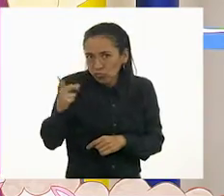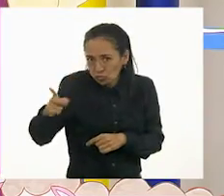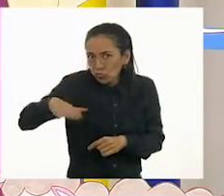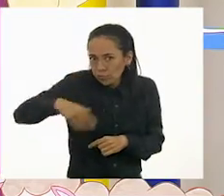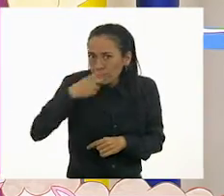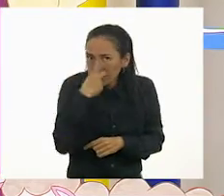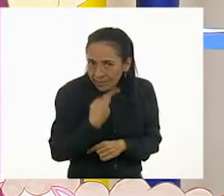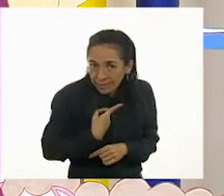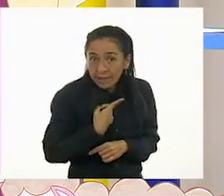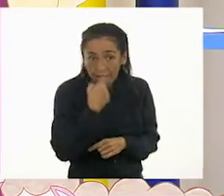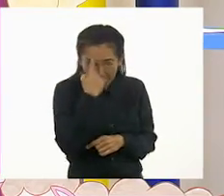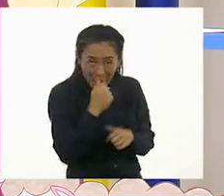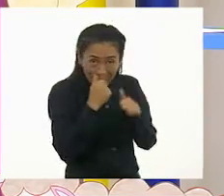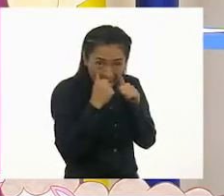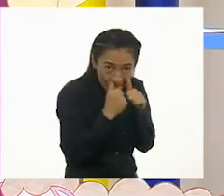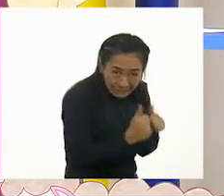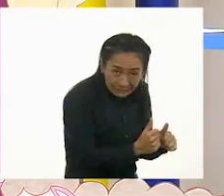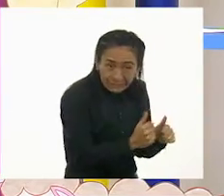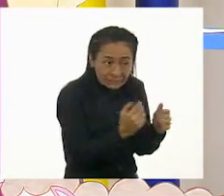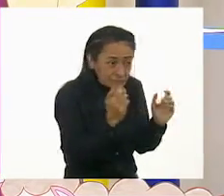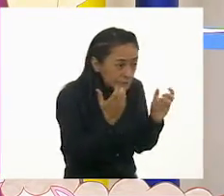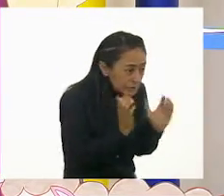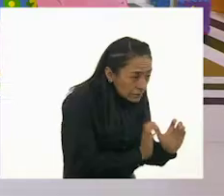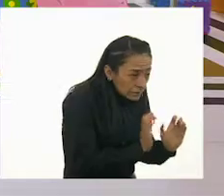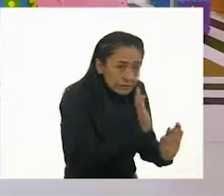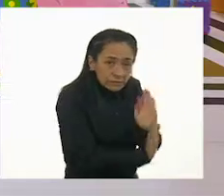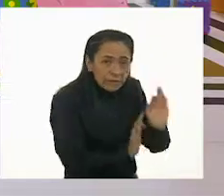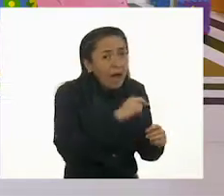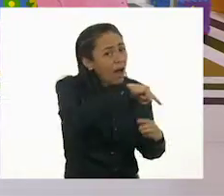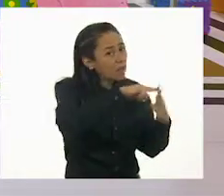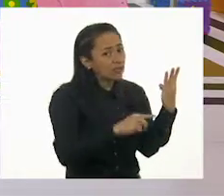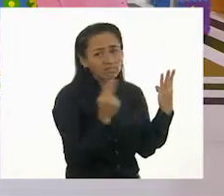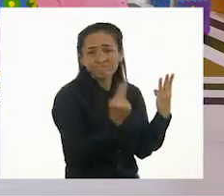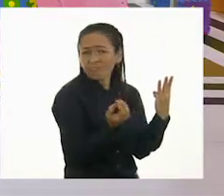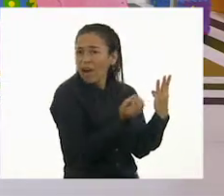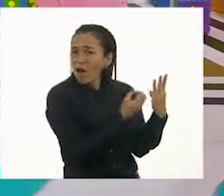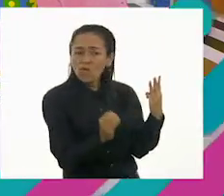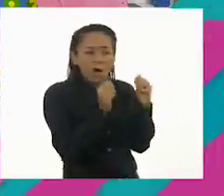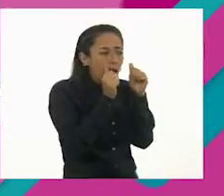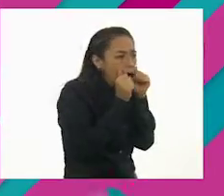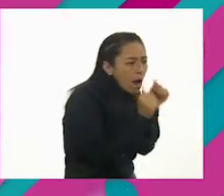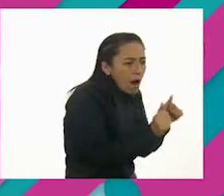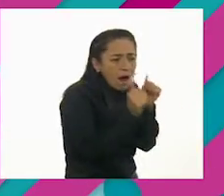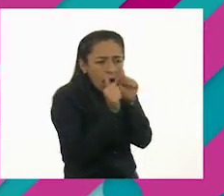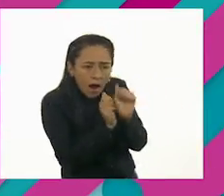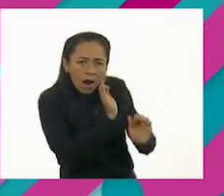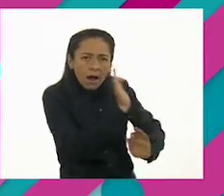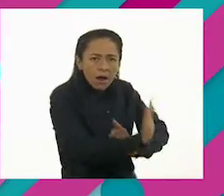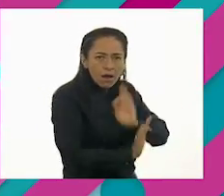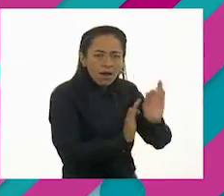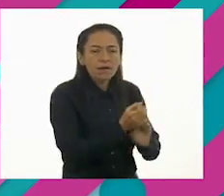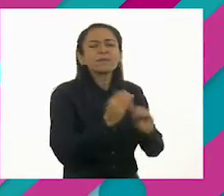proporcionar atención a cualquiera de esos tres animales. Bien, vámonos con la siguiente página. ¿Ale, qué dice? En la siguiente página dice